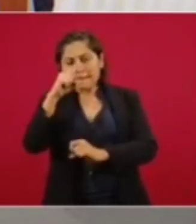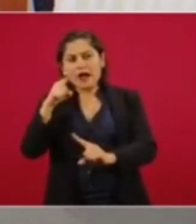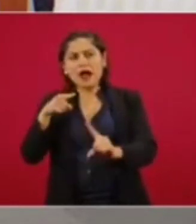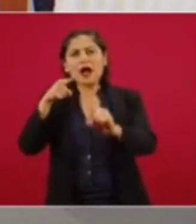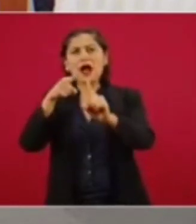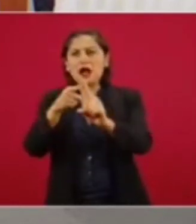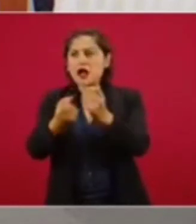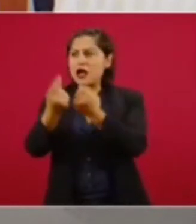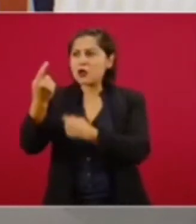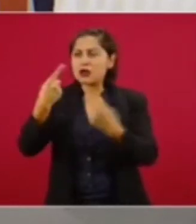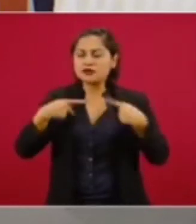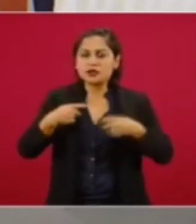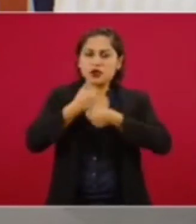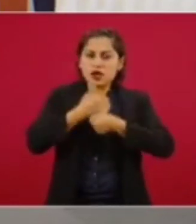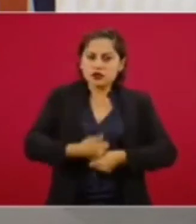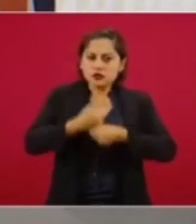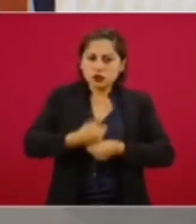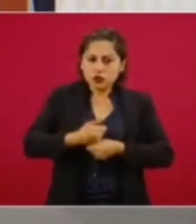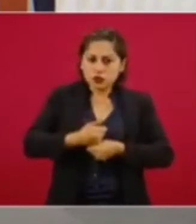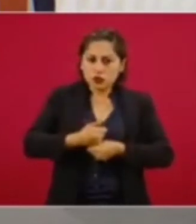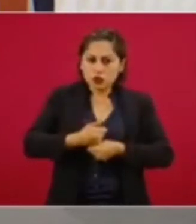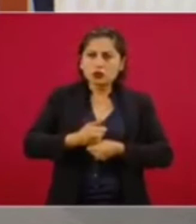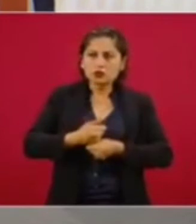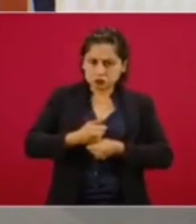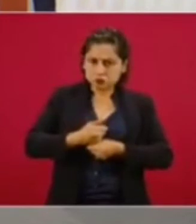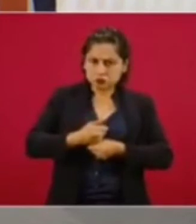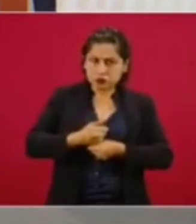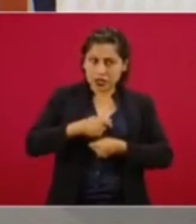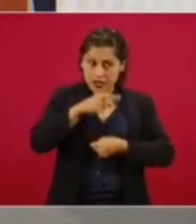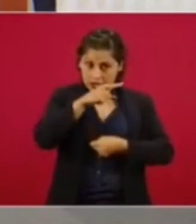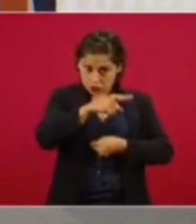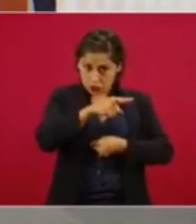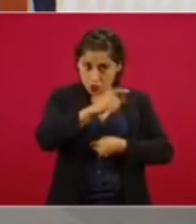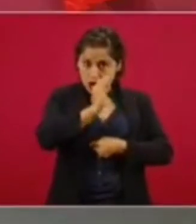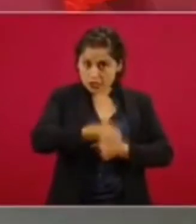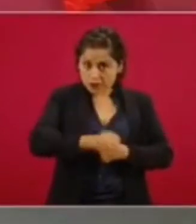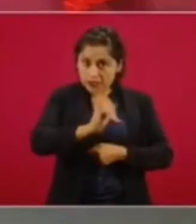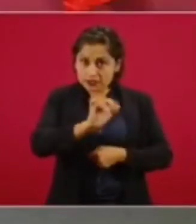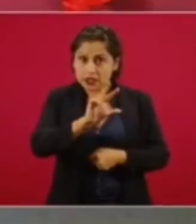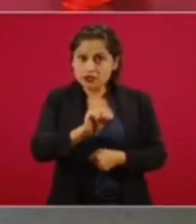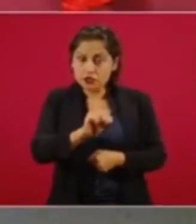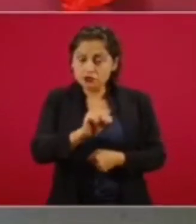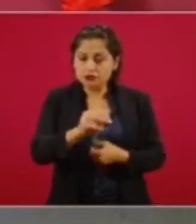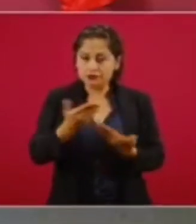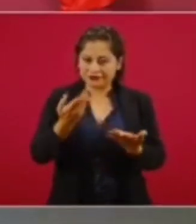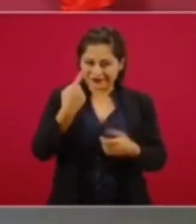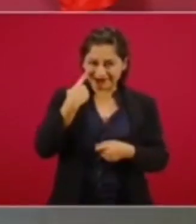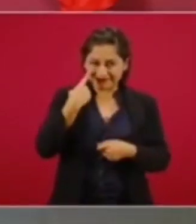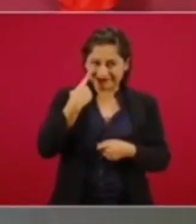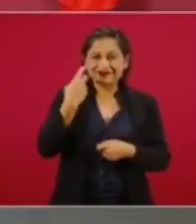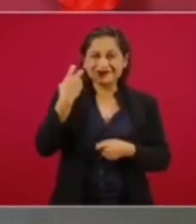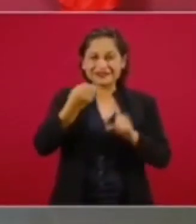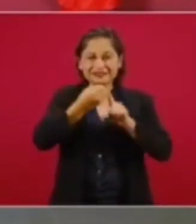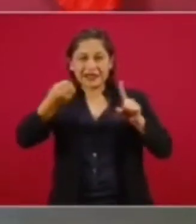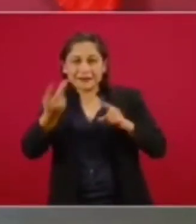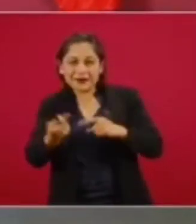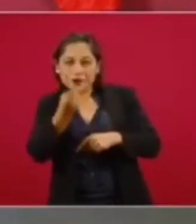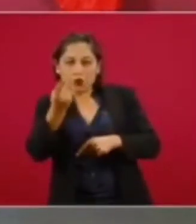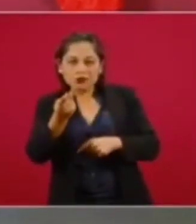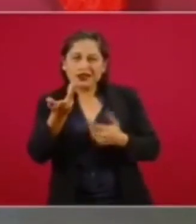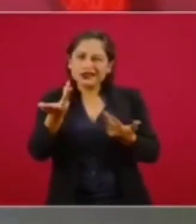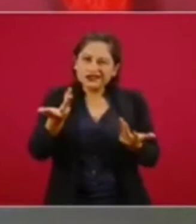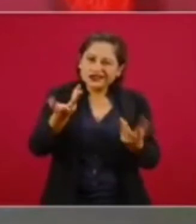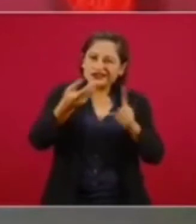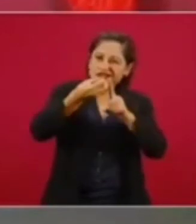víctimas? Entonces, está así, muy general. Pero al final,